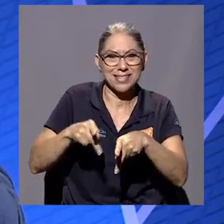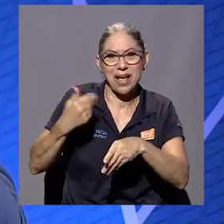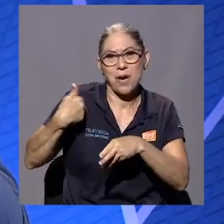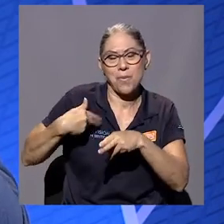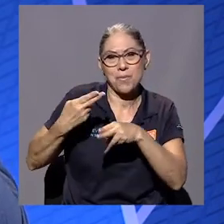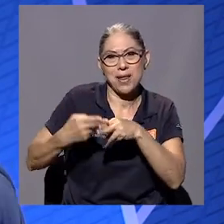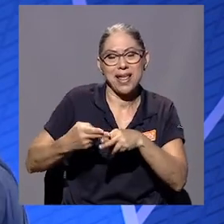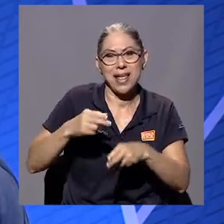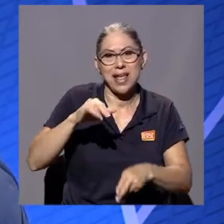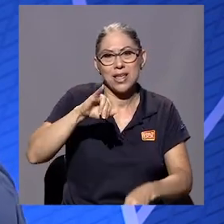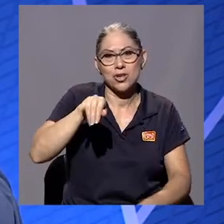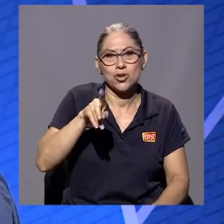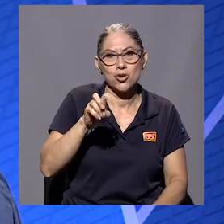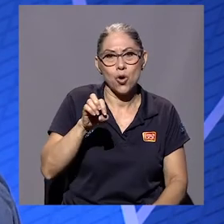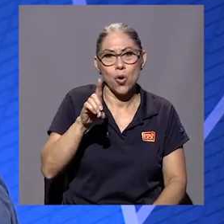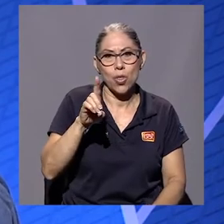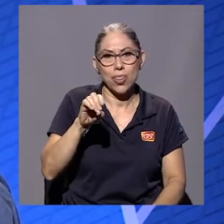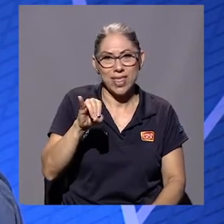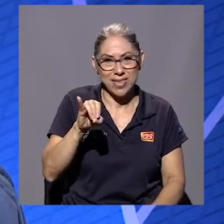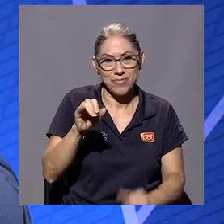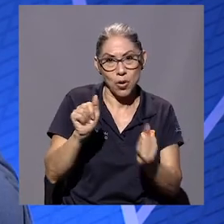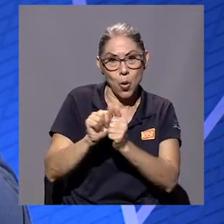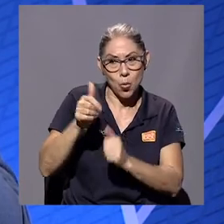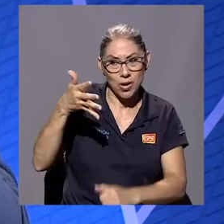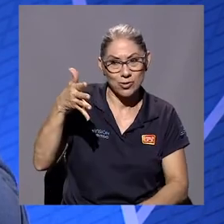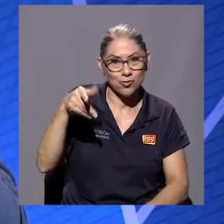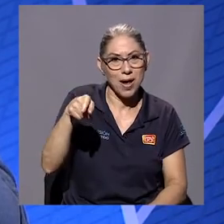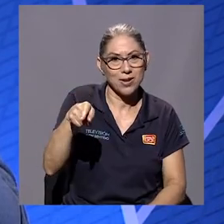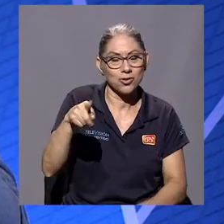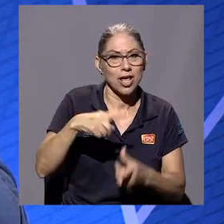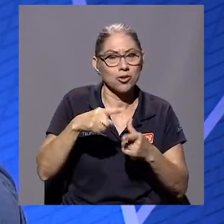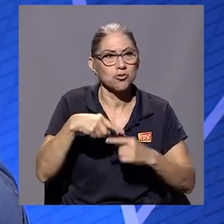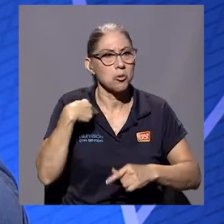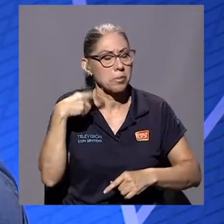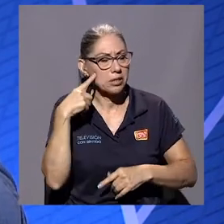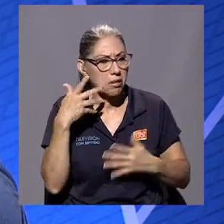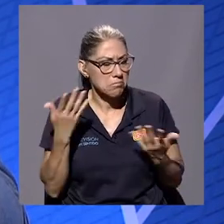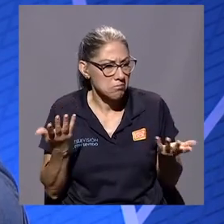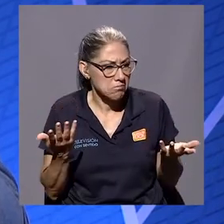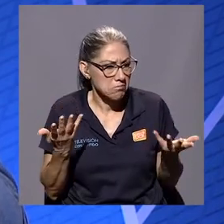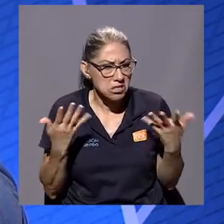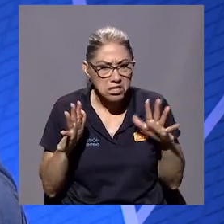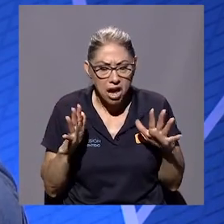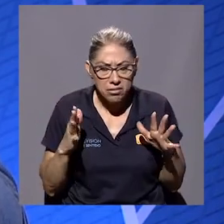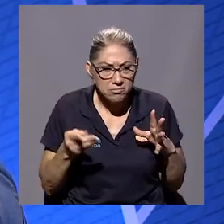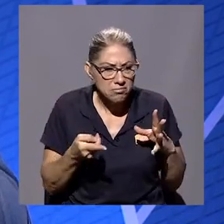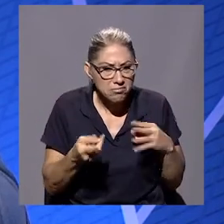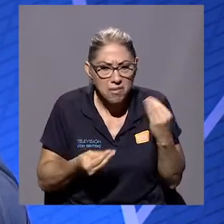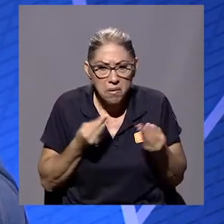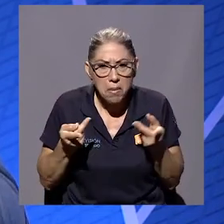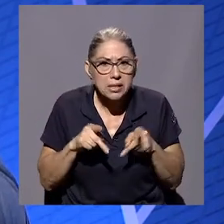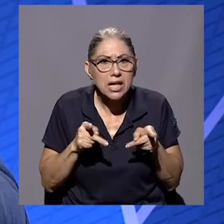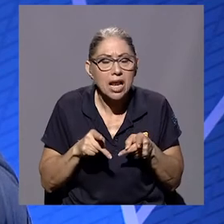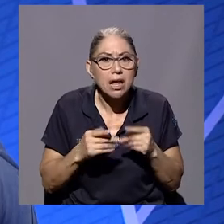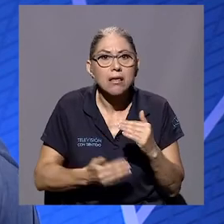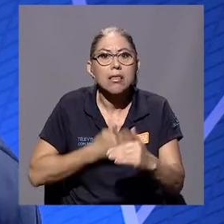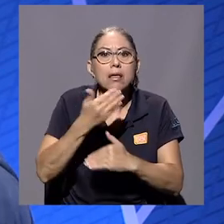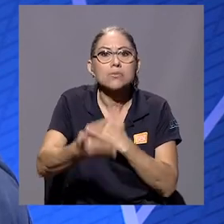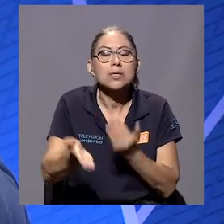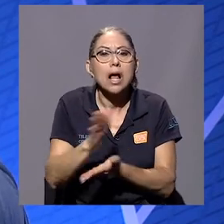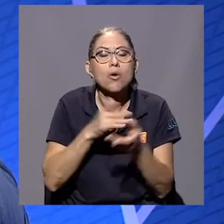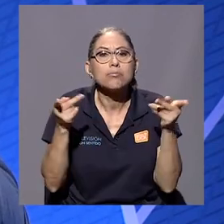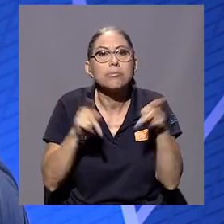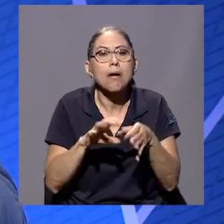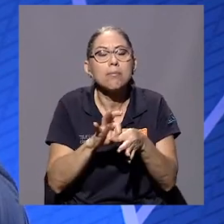que ver con una de sus manos. Uno dice, bueno, aquí ya esto para dónde va a coger y de un pronto otro